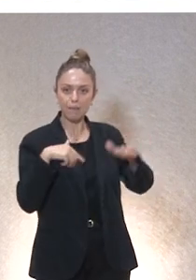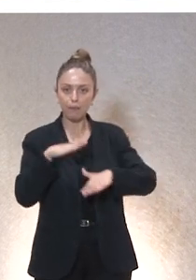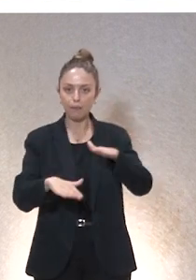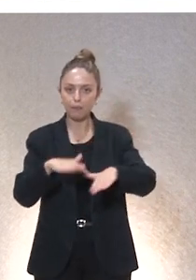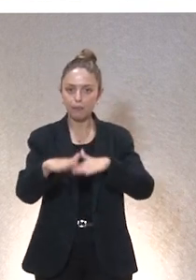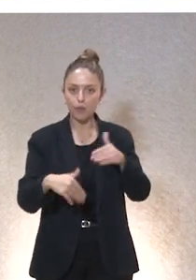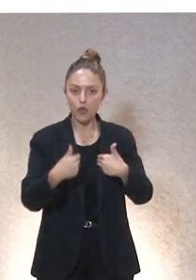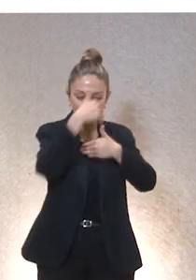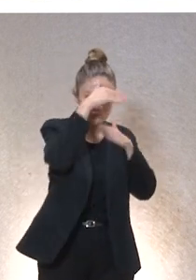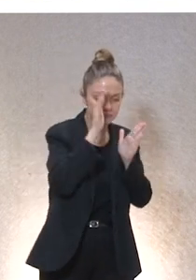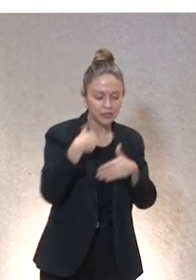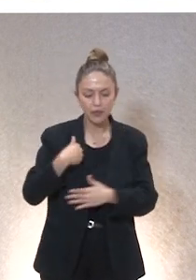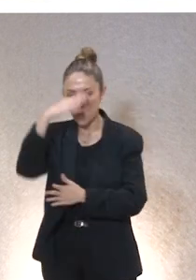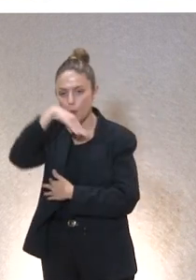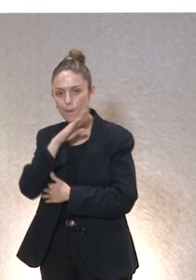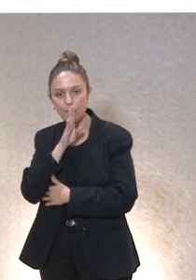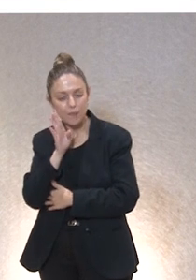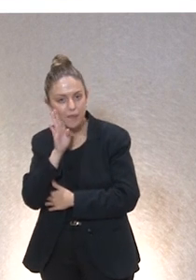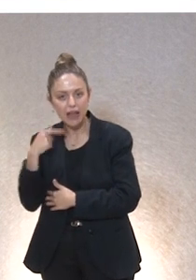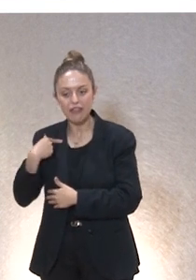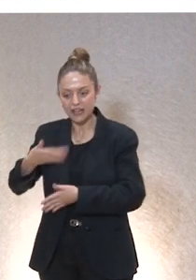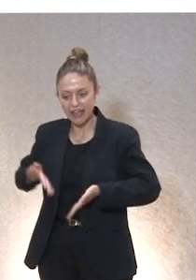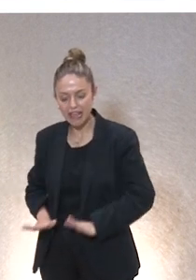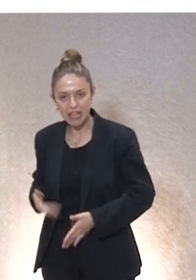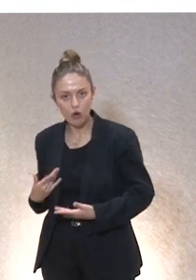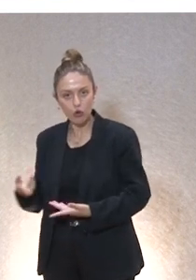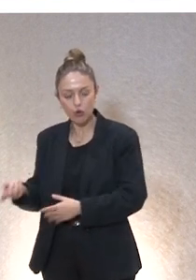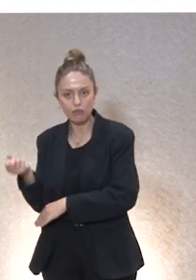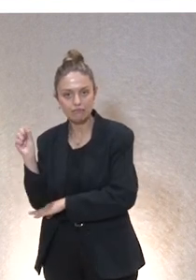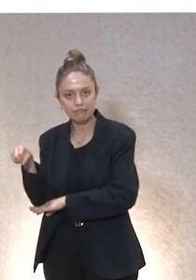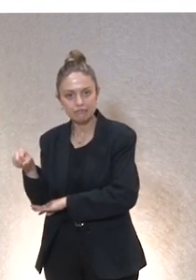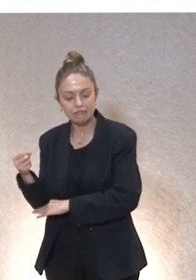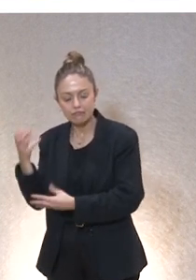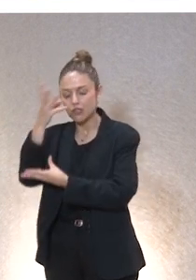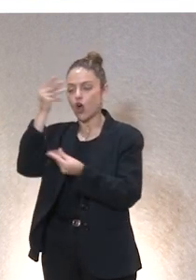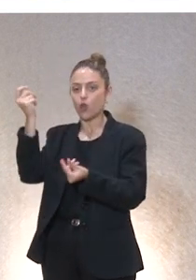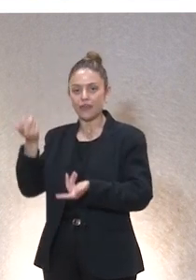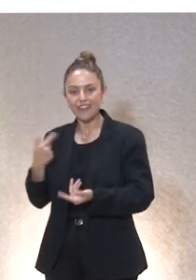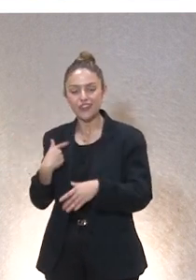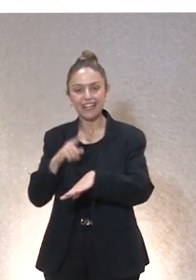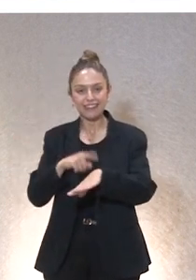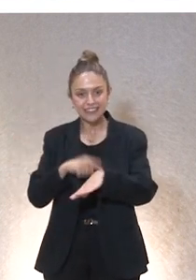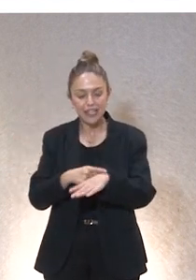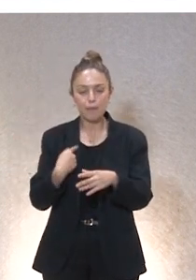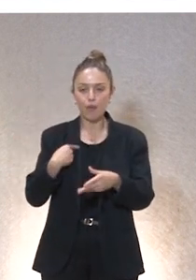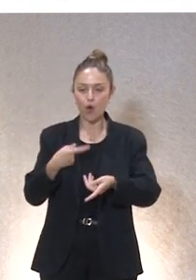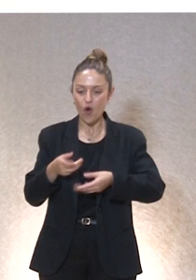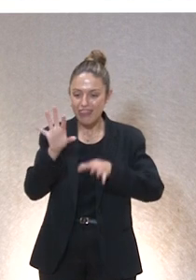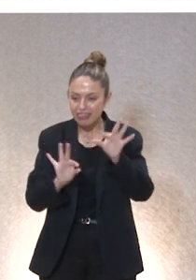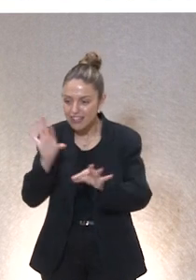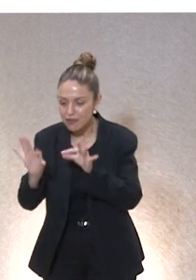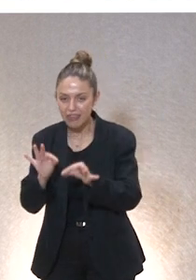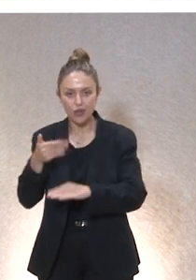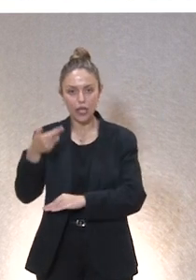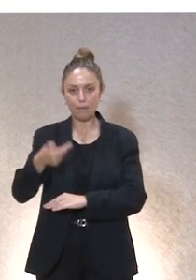olvidado de mi madre, de mi hijo o de la persona a que estoy cuidando. Por lo tanto, como les decía, el tiempo, la atención, la deliberación van a ser